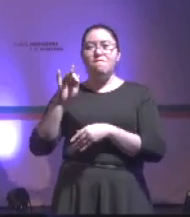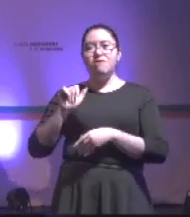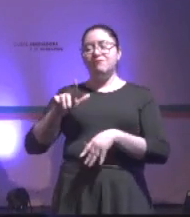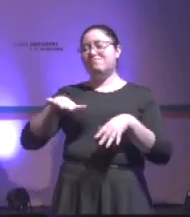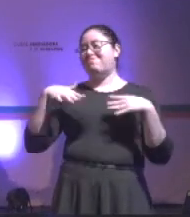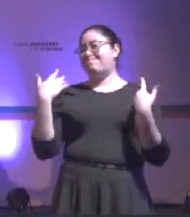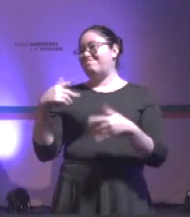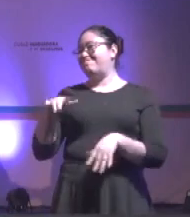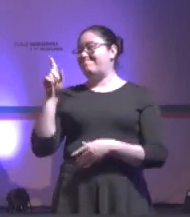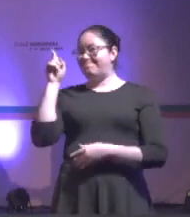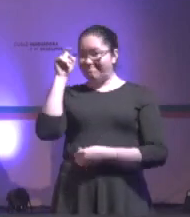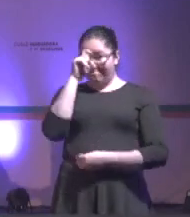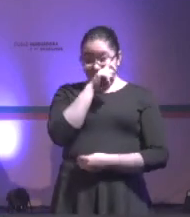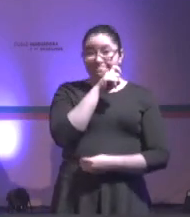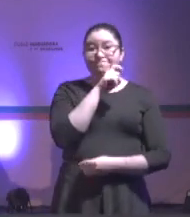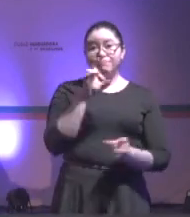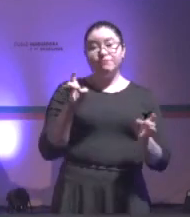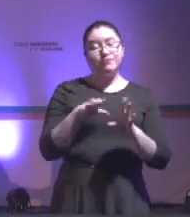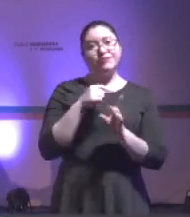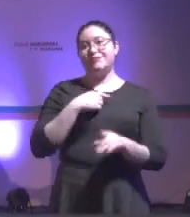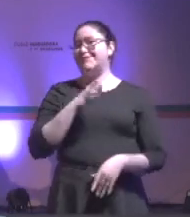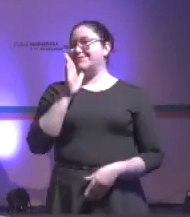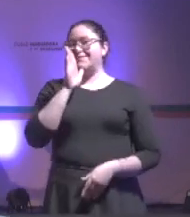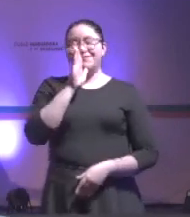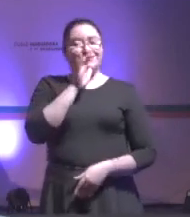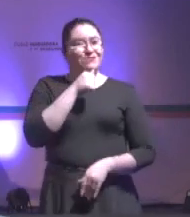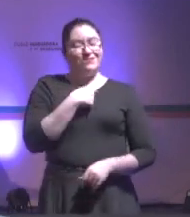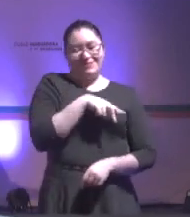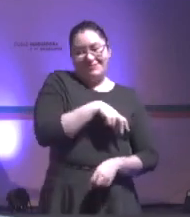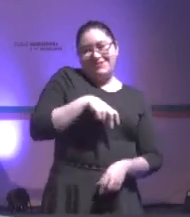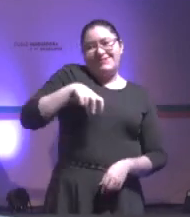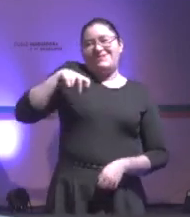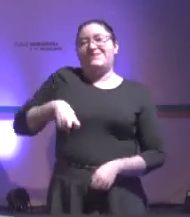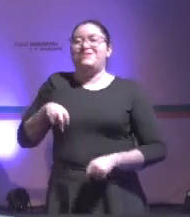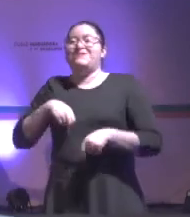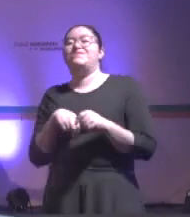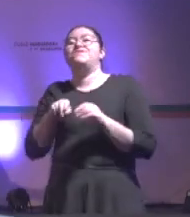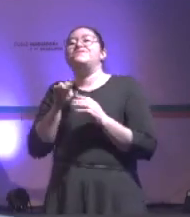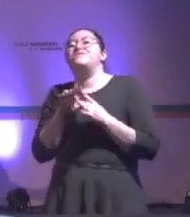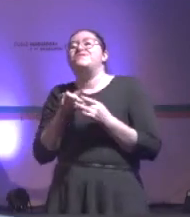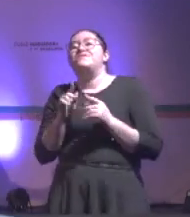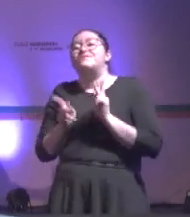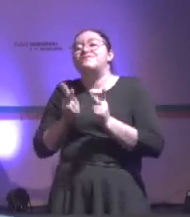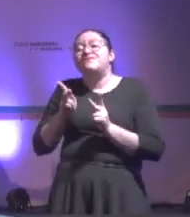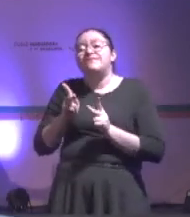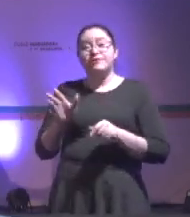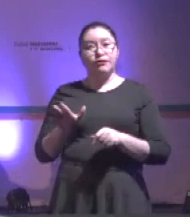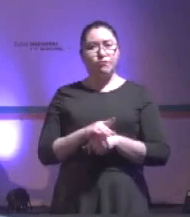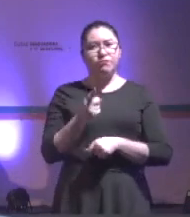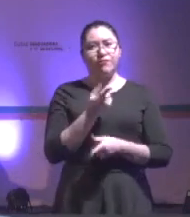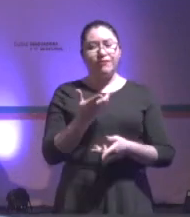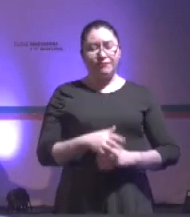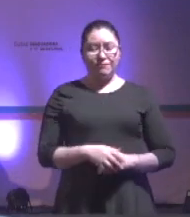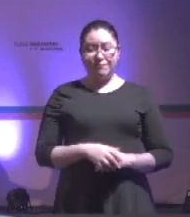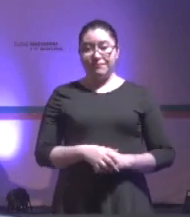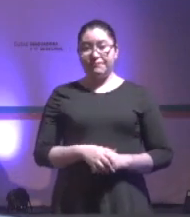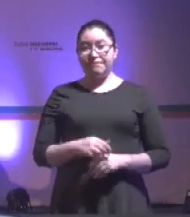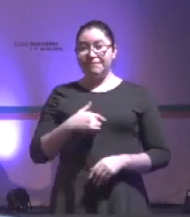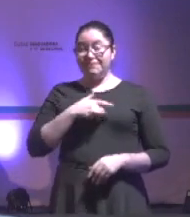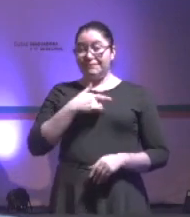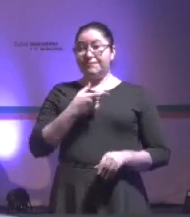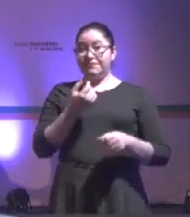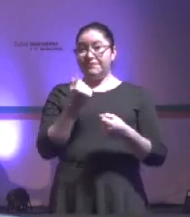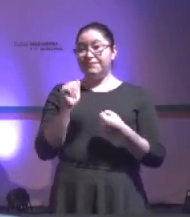Y llegó un momento que dije, no resisto, voy a meter mi cuchara, porque creo que hay una parte muy